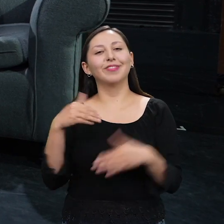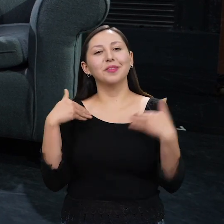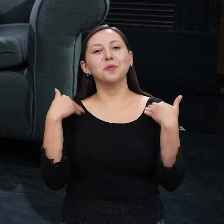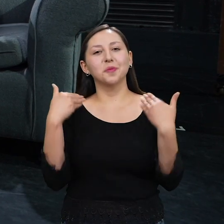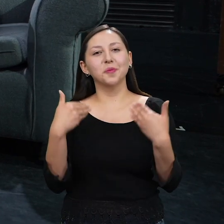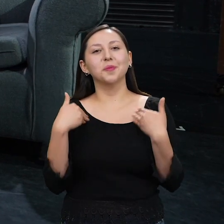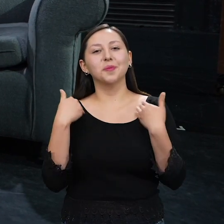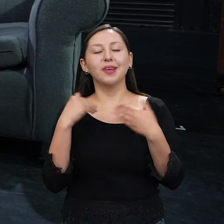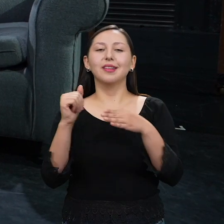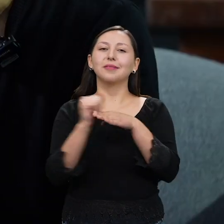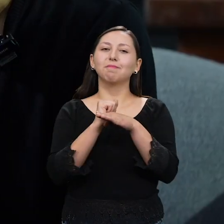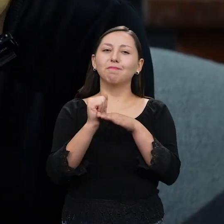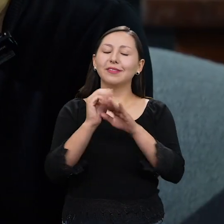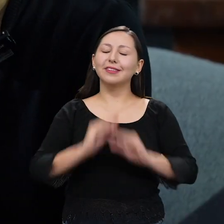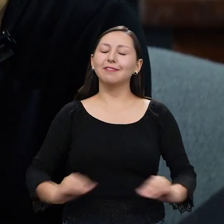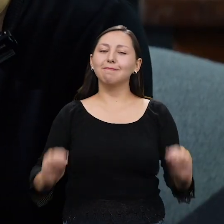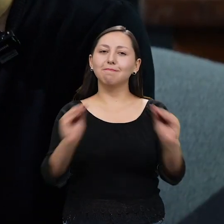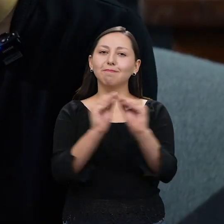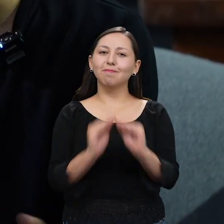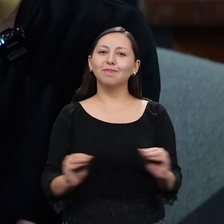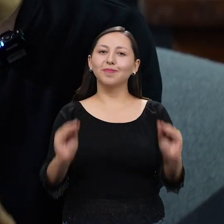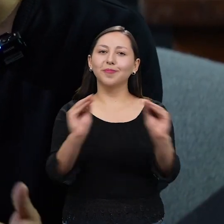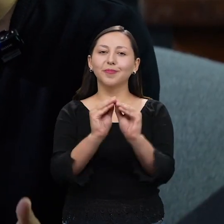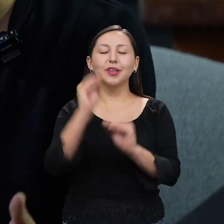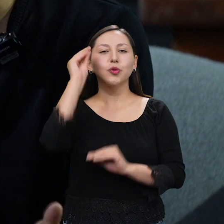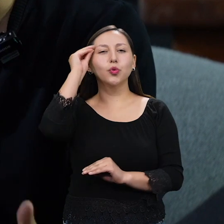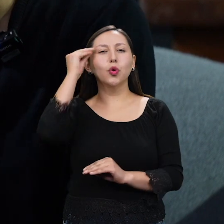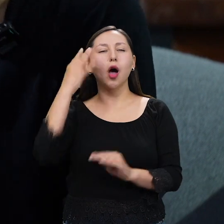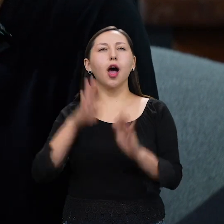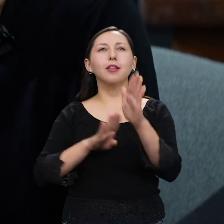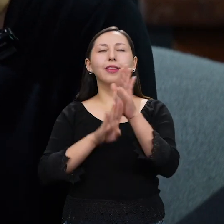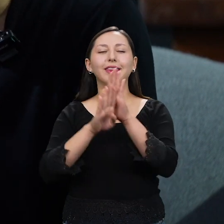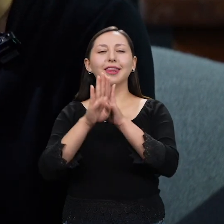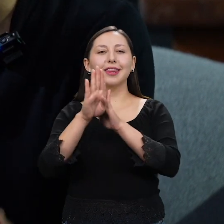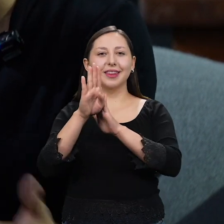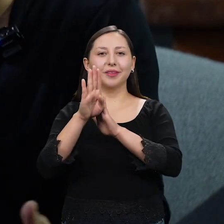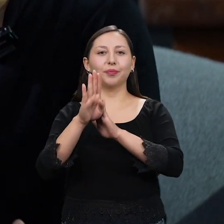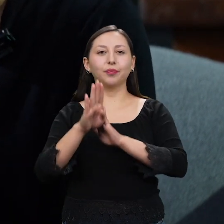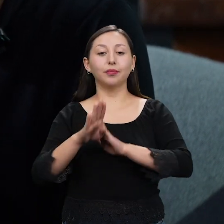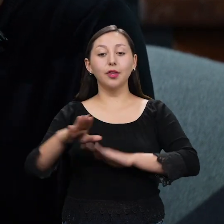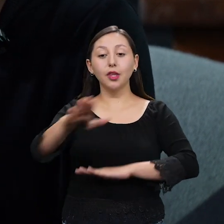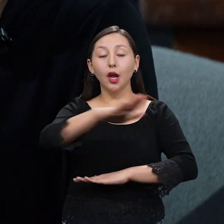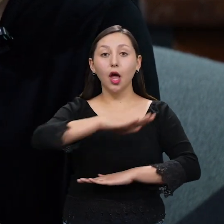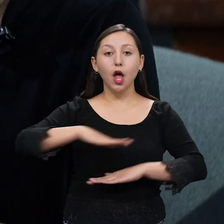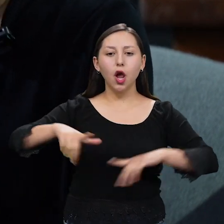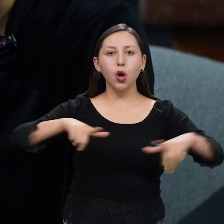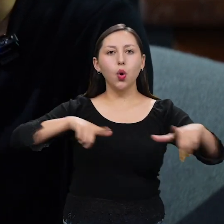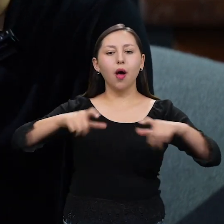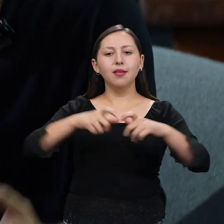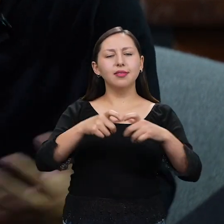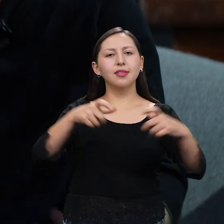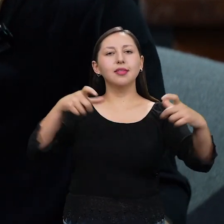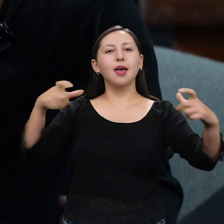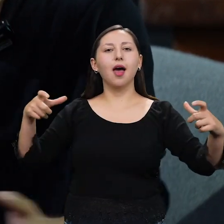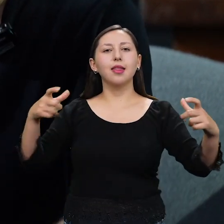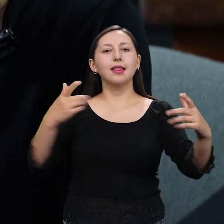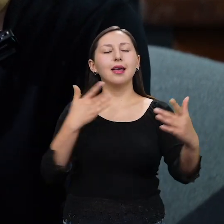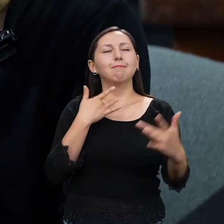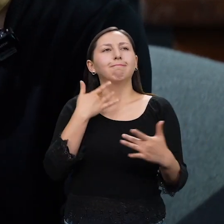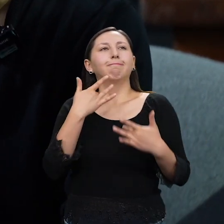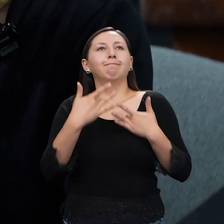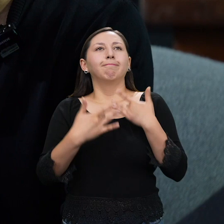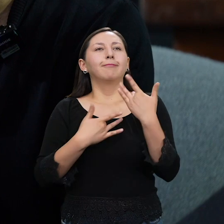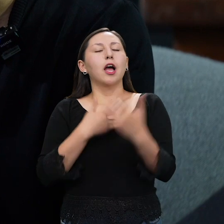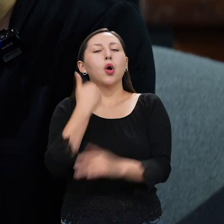te dé ganas de practicarla. primero creo que hay que buscar un lugar donde uno se sienta bien de poderlo practicar, que te sientas a